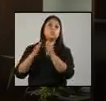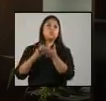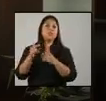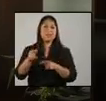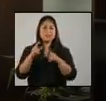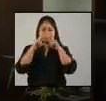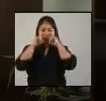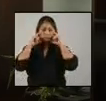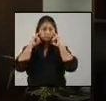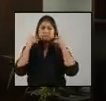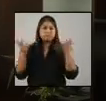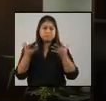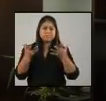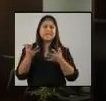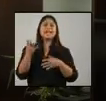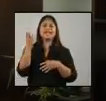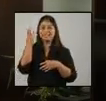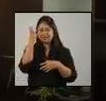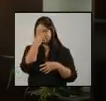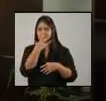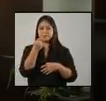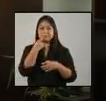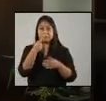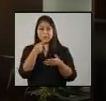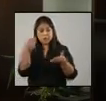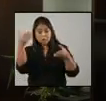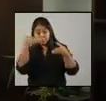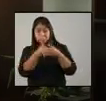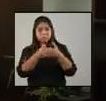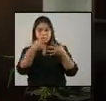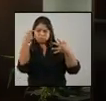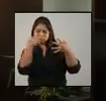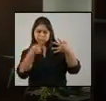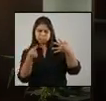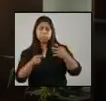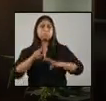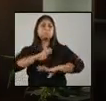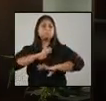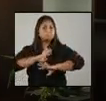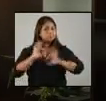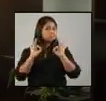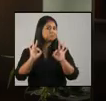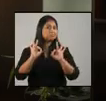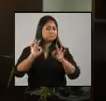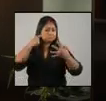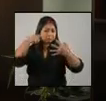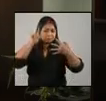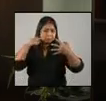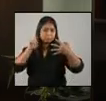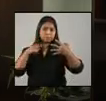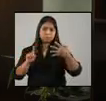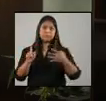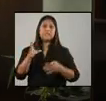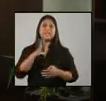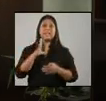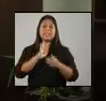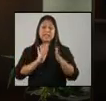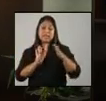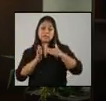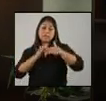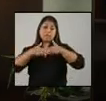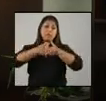de esta mascarilla es que no solo llena los requisitos, sino que también incluso lleva filtros